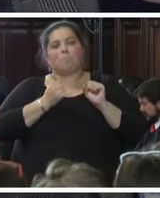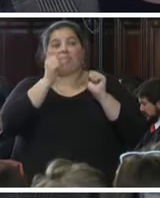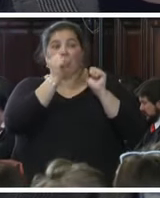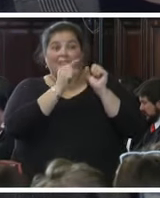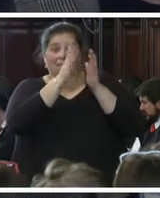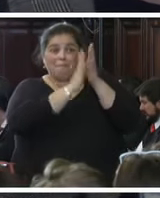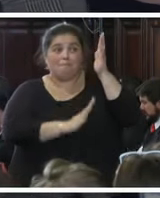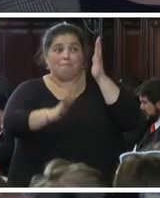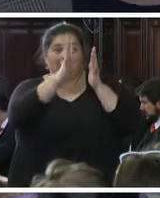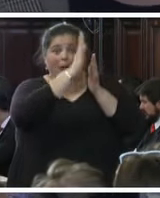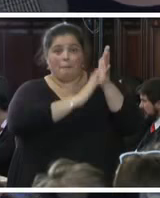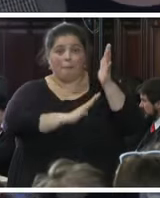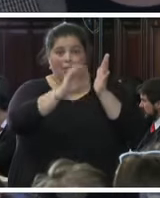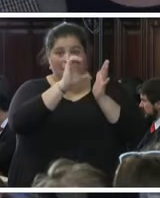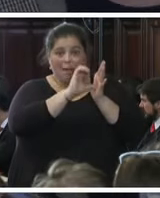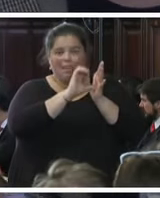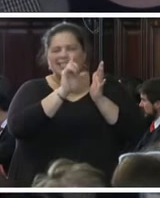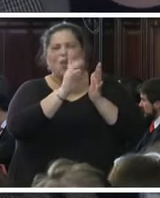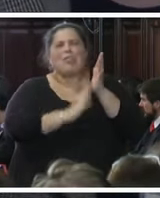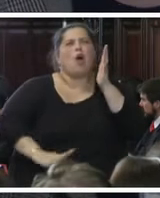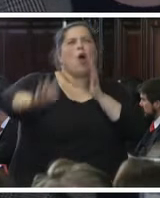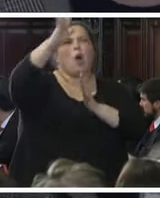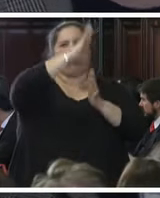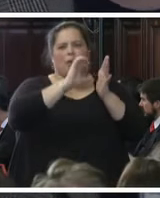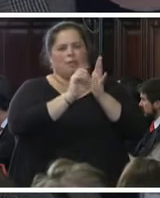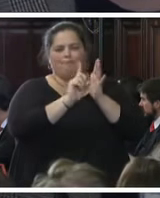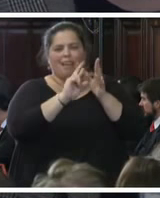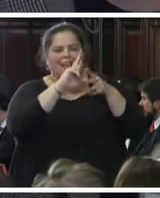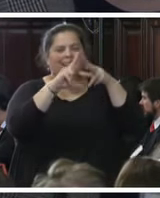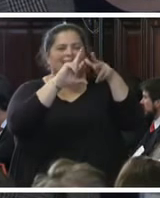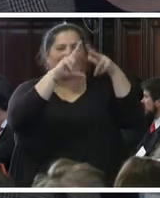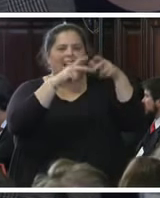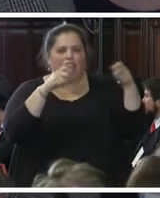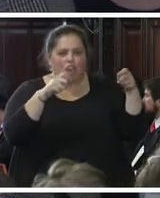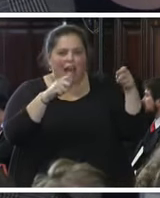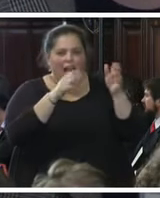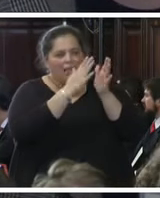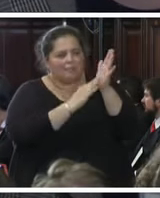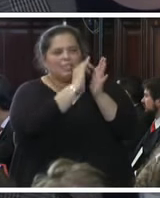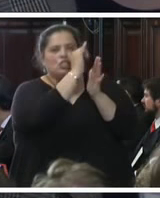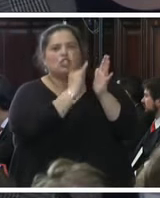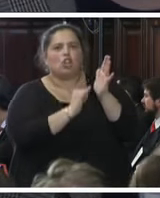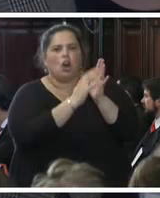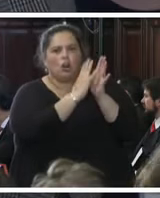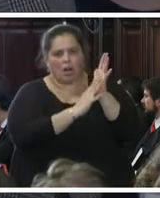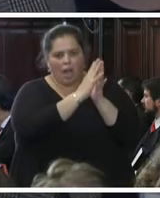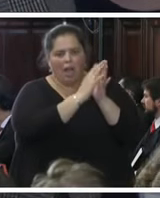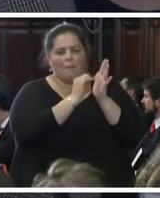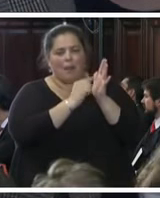mapa nacional, sino el regional para identificar con esta tecnología